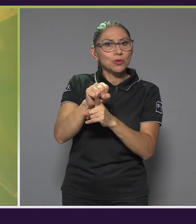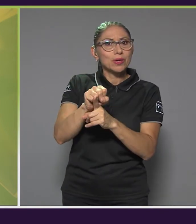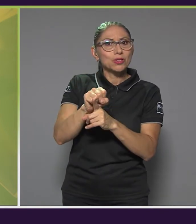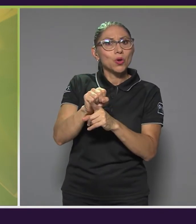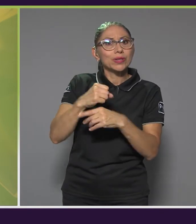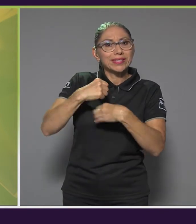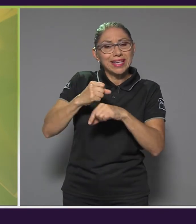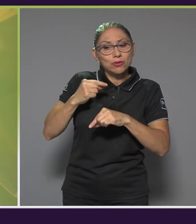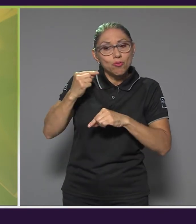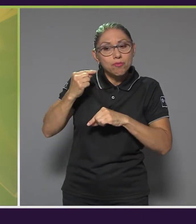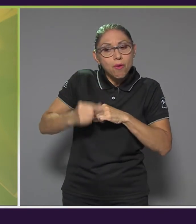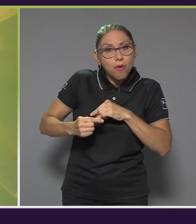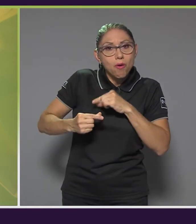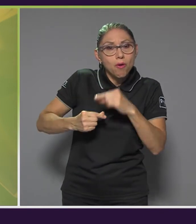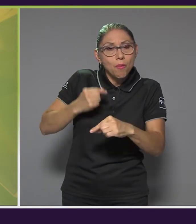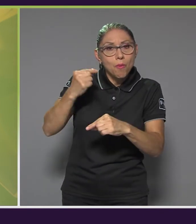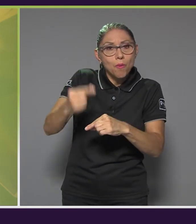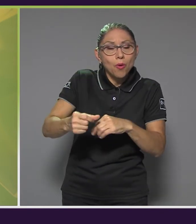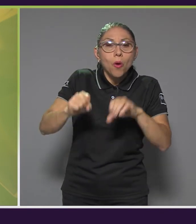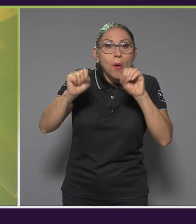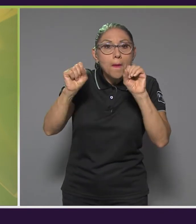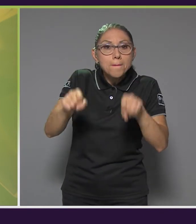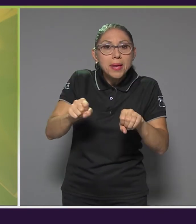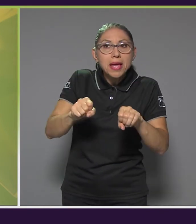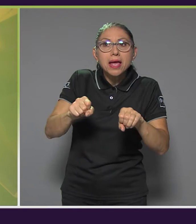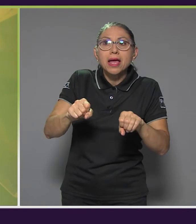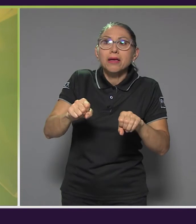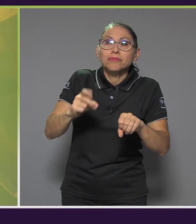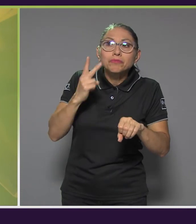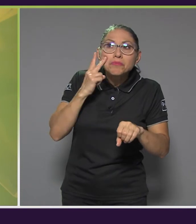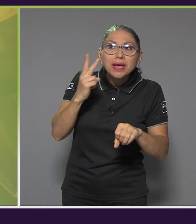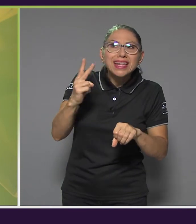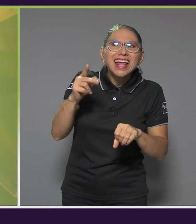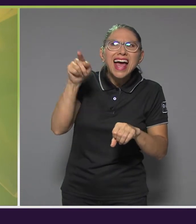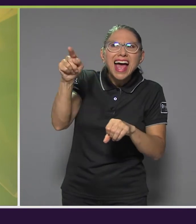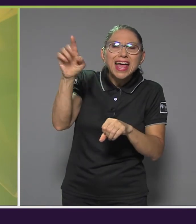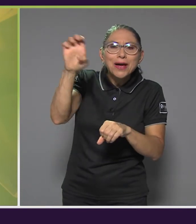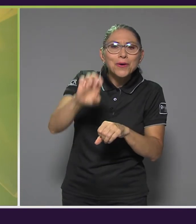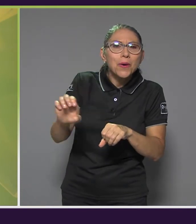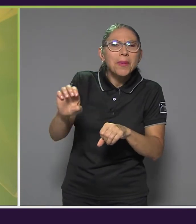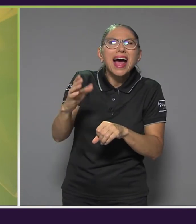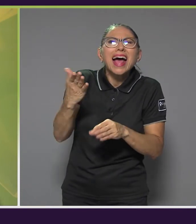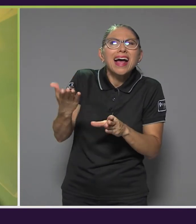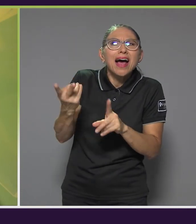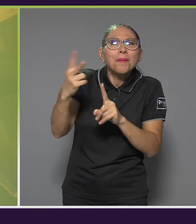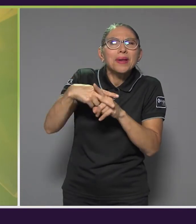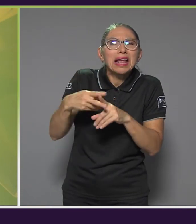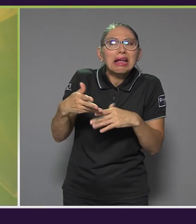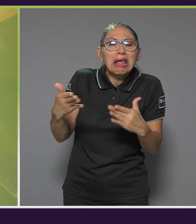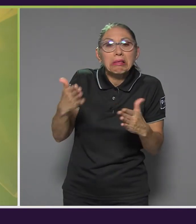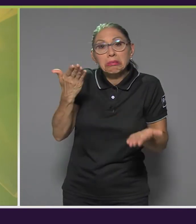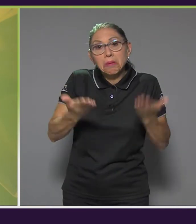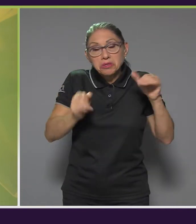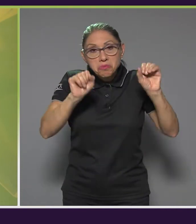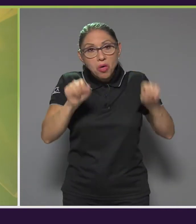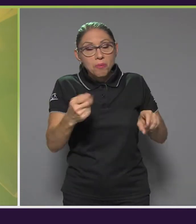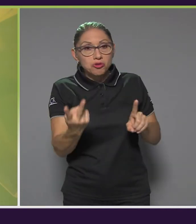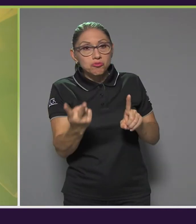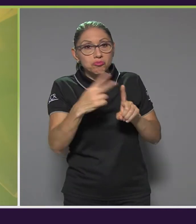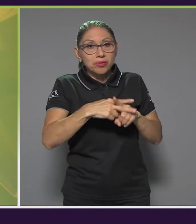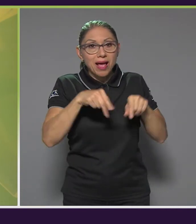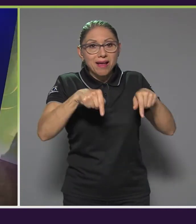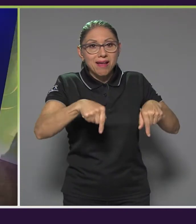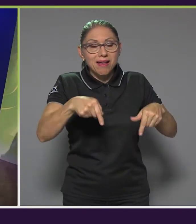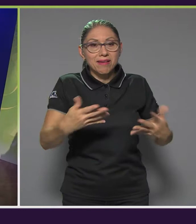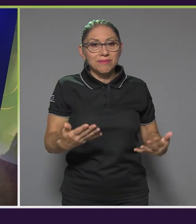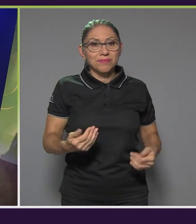paulatina, pero nos pueden dar señales de lo que a ellos les ha funcionado y de repente que nos sirva para adaptarlo a nuestra situación, ¿verdad?